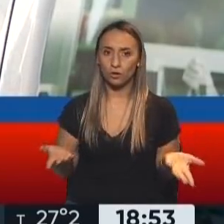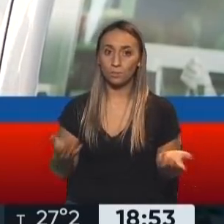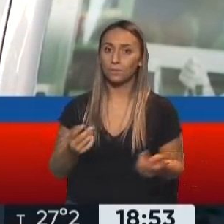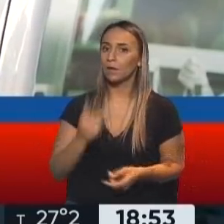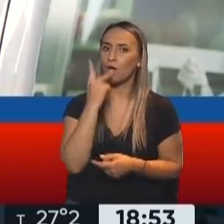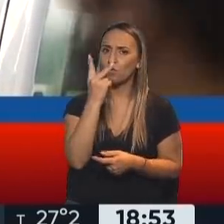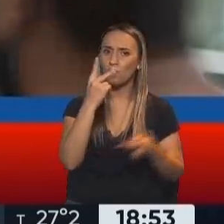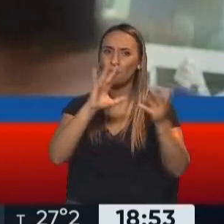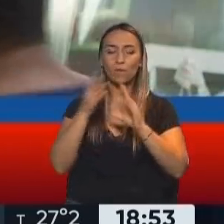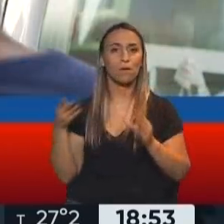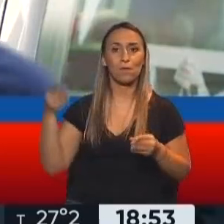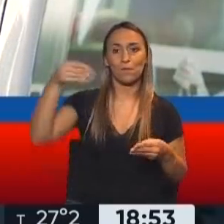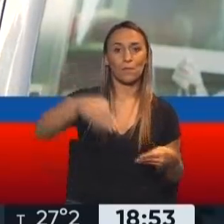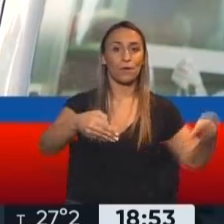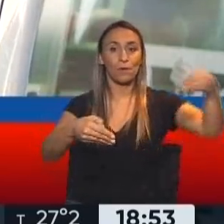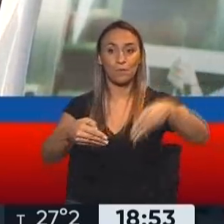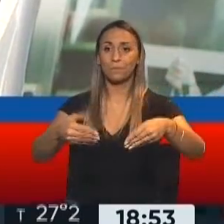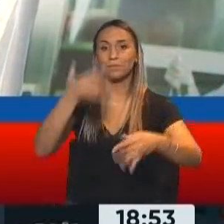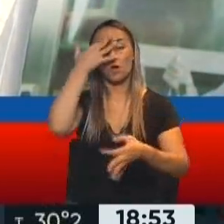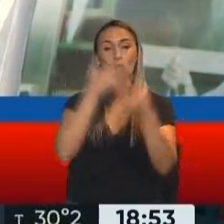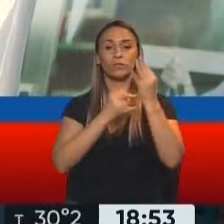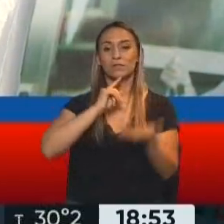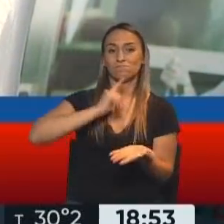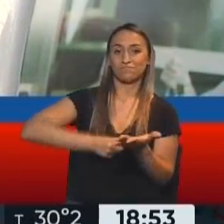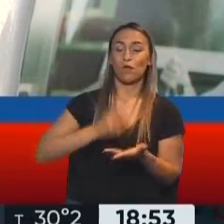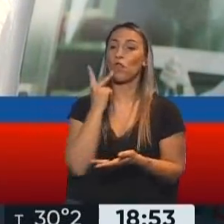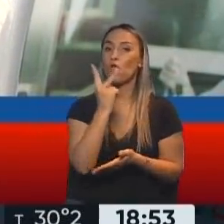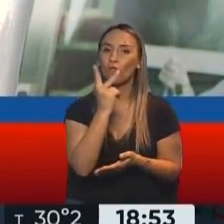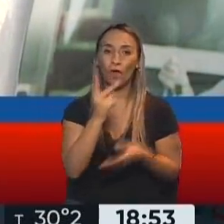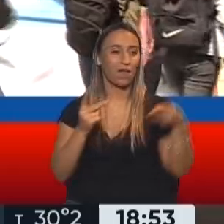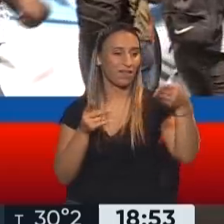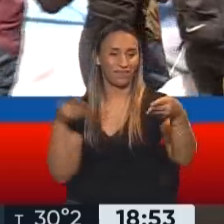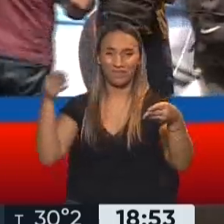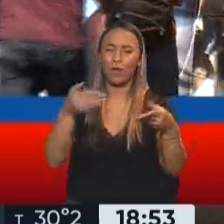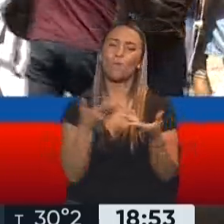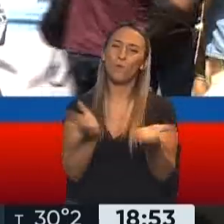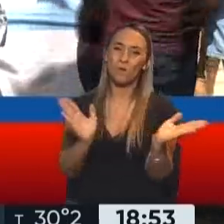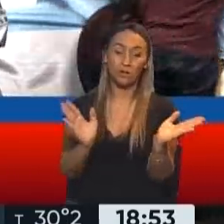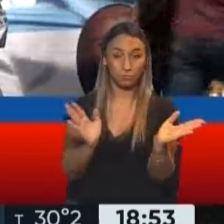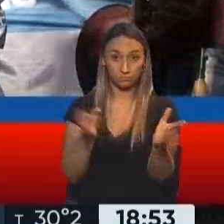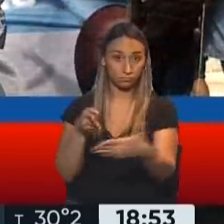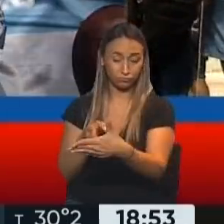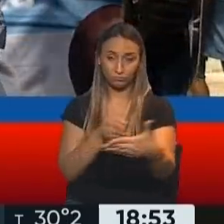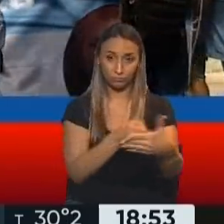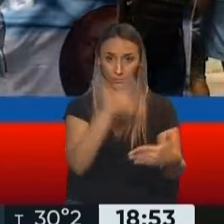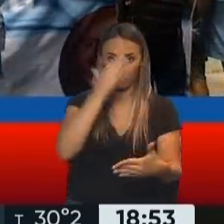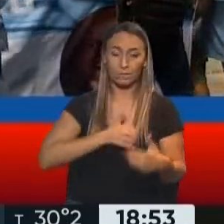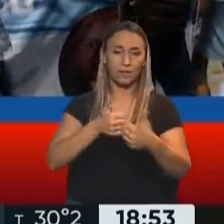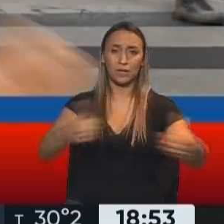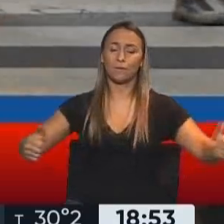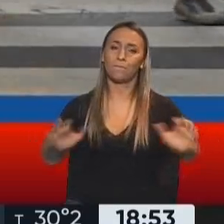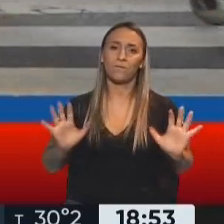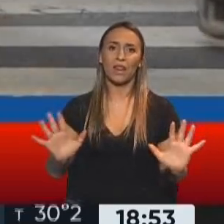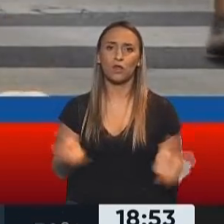vías de acceso que determinó la justicia como paso público. Sin embargo, por ninguno de los dos se ha podido llegar. Está